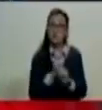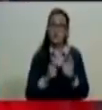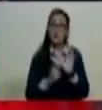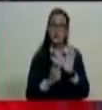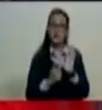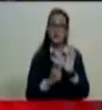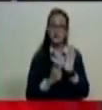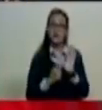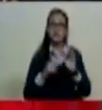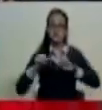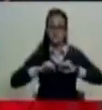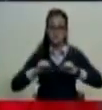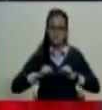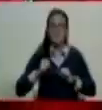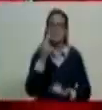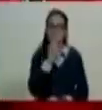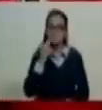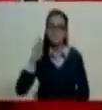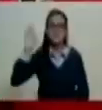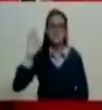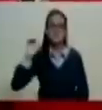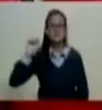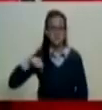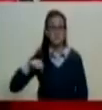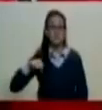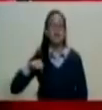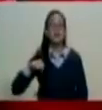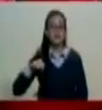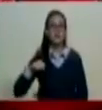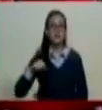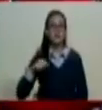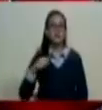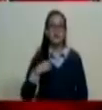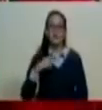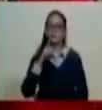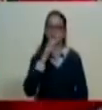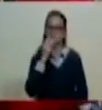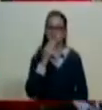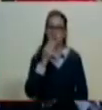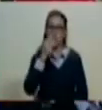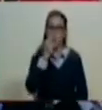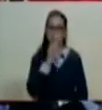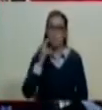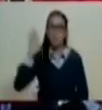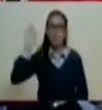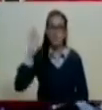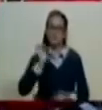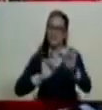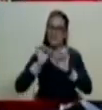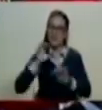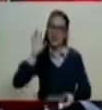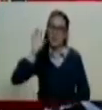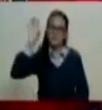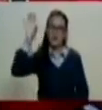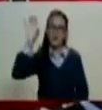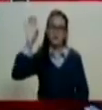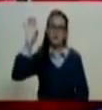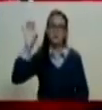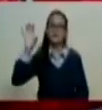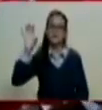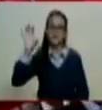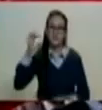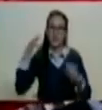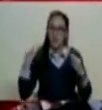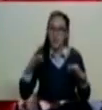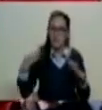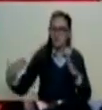a actuar de inmediato. ¡Jura! Lo juro con nuestra constitución madre, juro defender a la patria de cualquier agresión